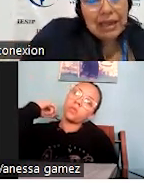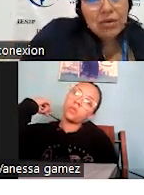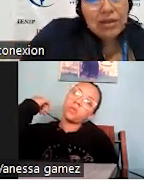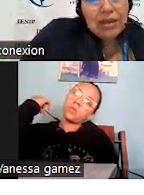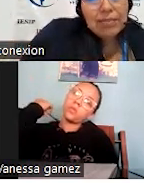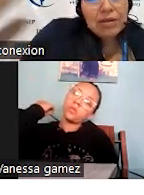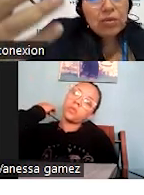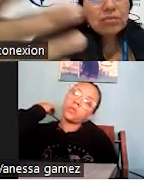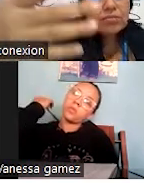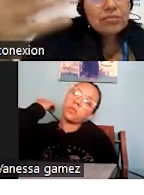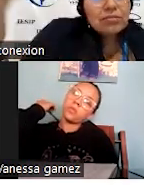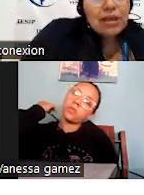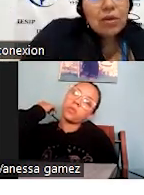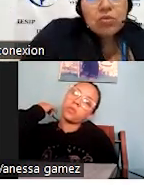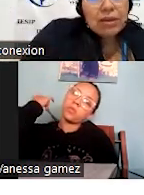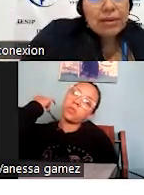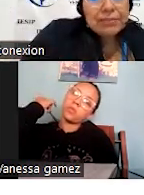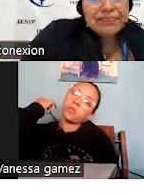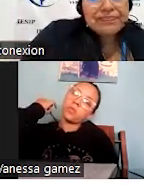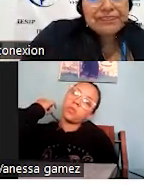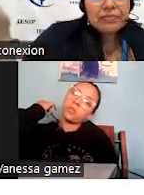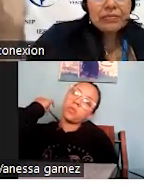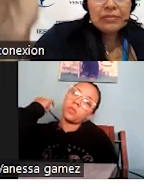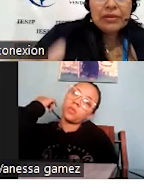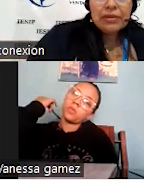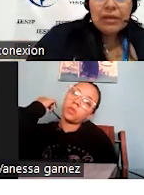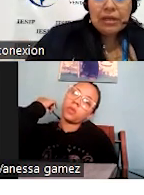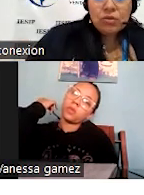es algo de él, pero es un tema.